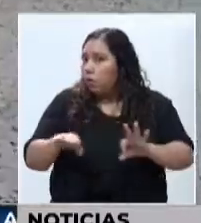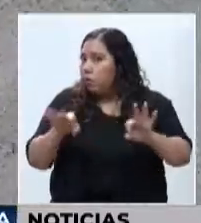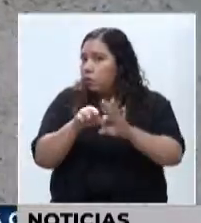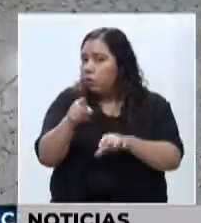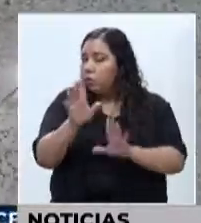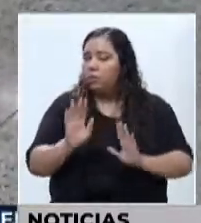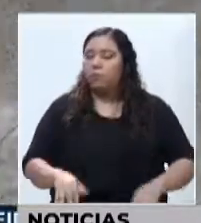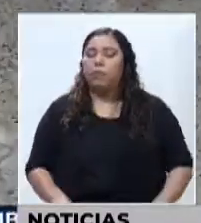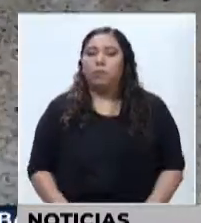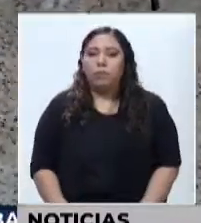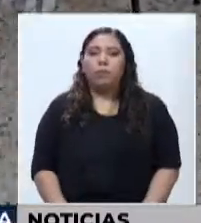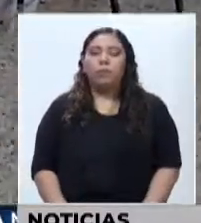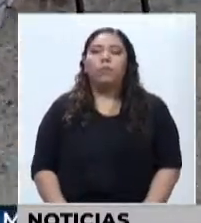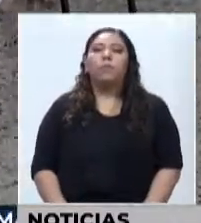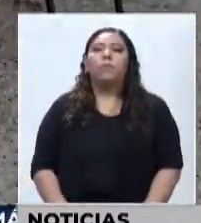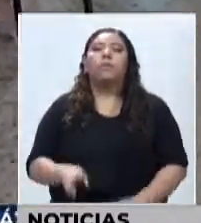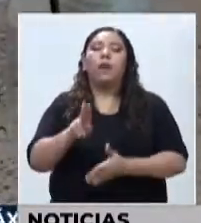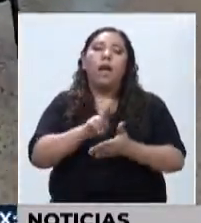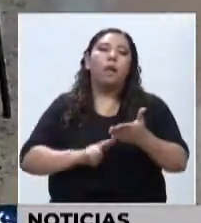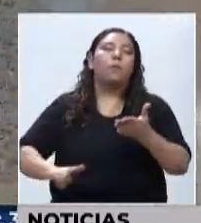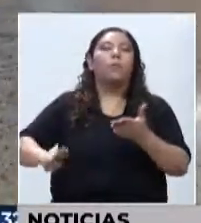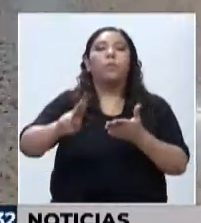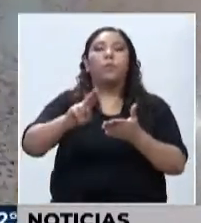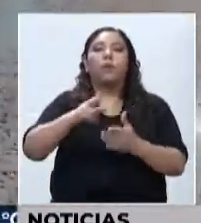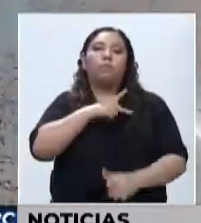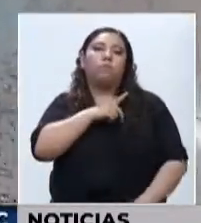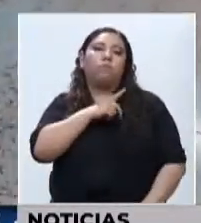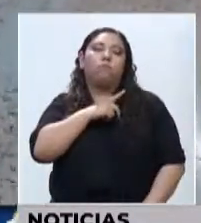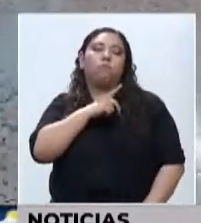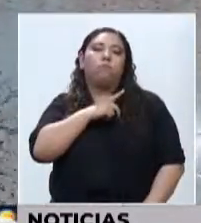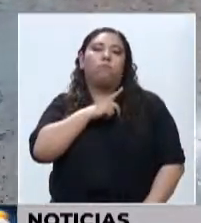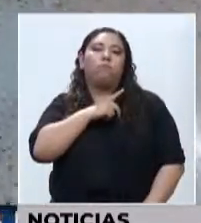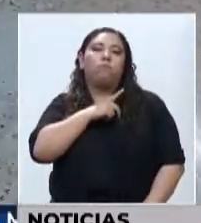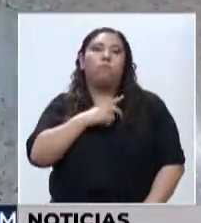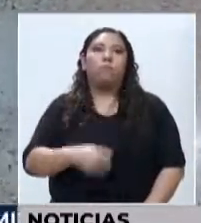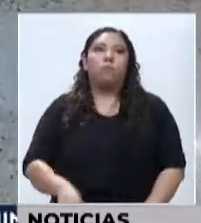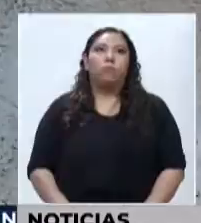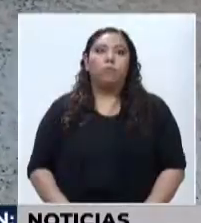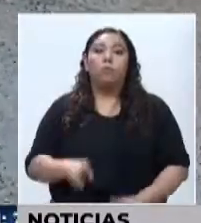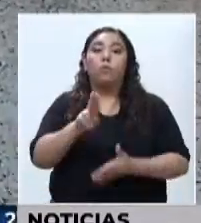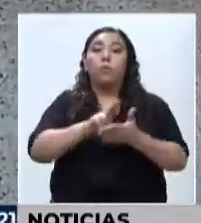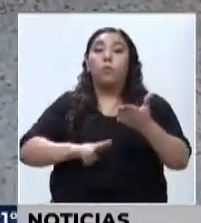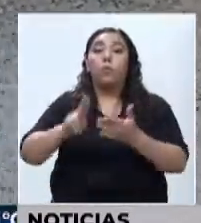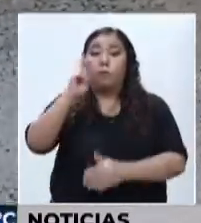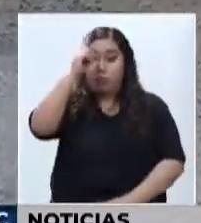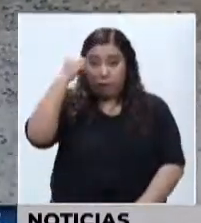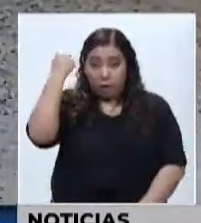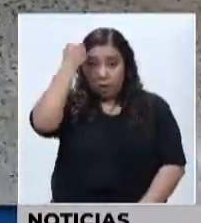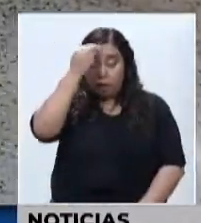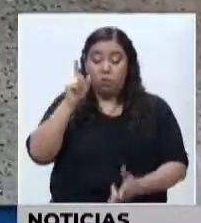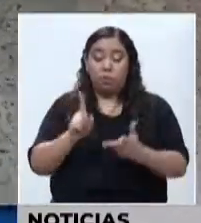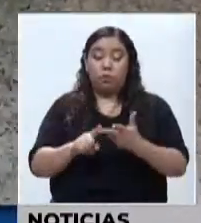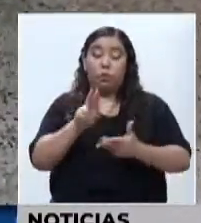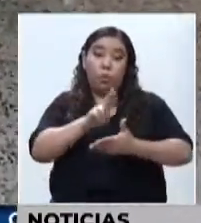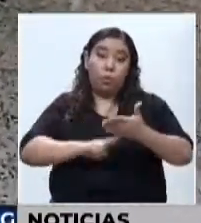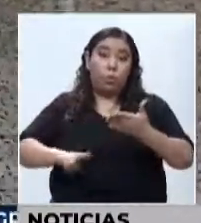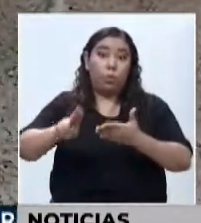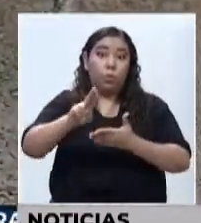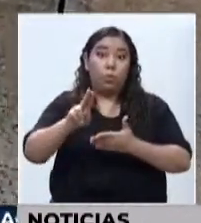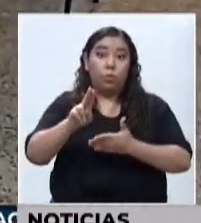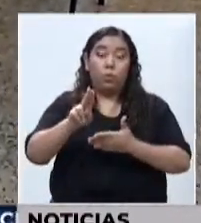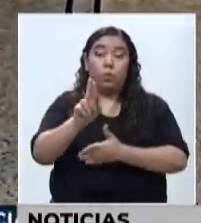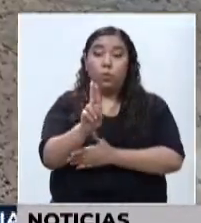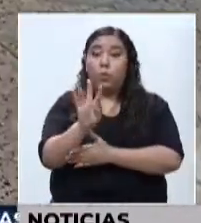verdad. Cabe mencionar que la Universidad Nacional Autónoma de Honduras del Valle de Sula, Universidad Católica, Universidad Tecnológica en San Pedro,